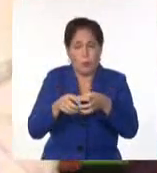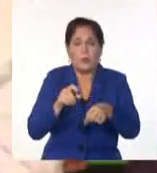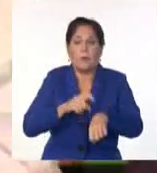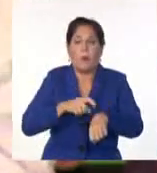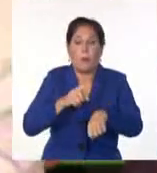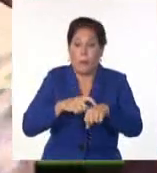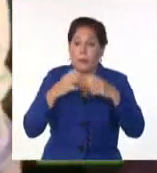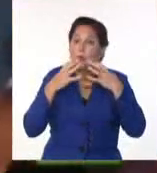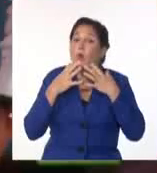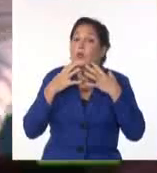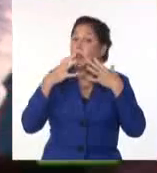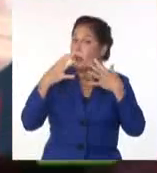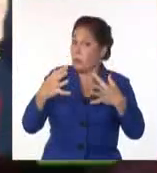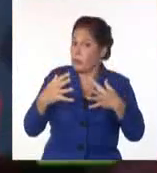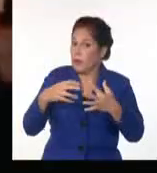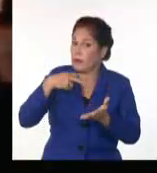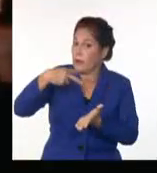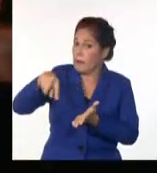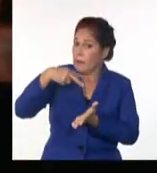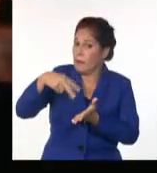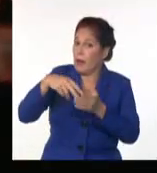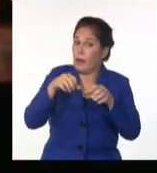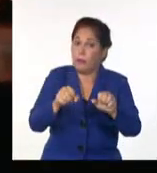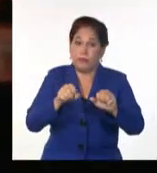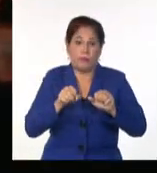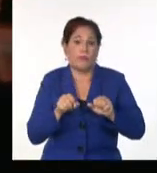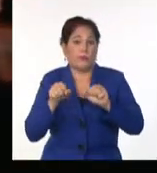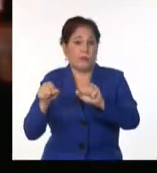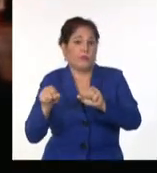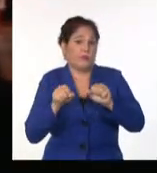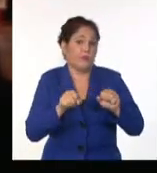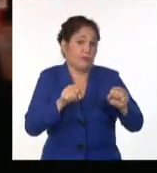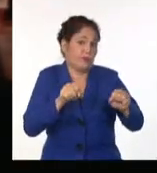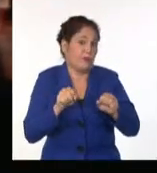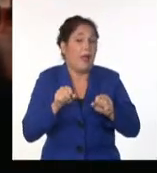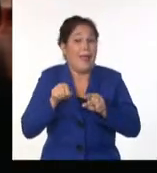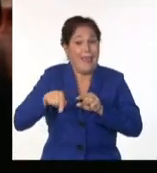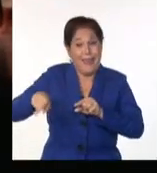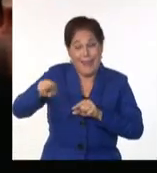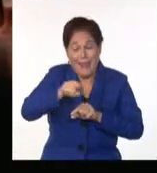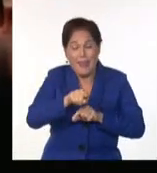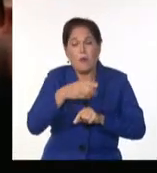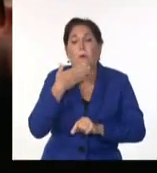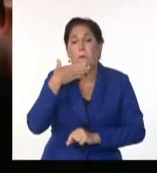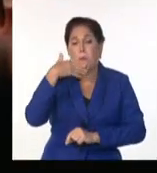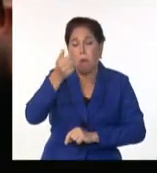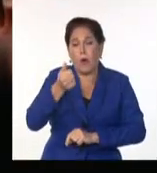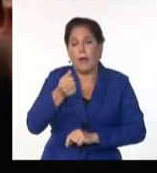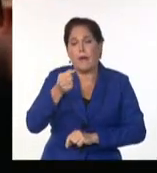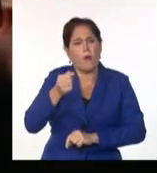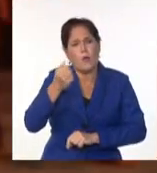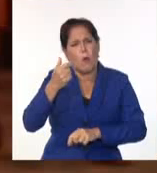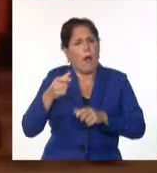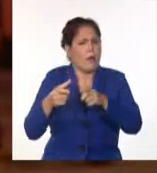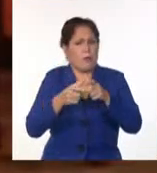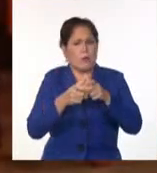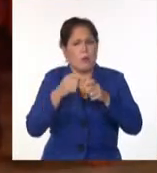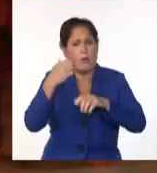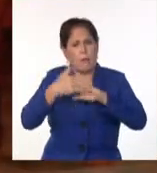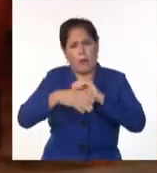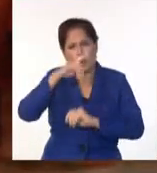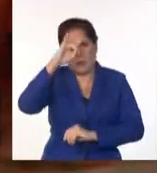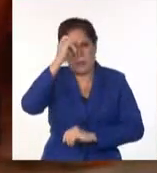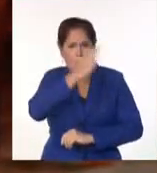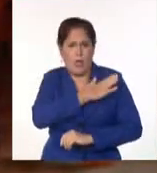trascendentales de la coreografía de este colectivo durante su estreno, fruto de la beca milanés del HS, que contó con las participaciones